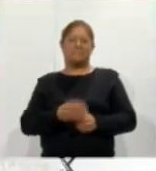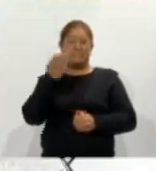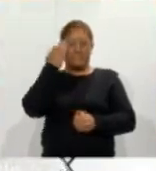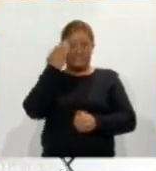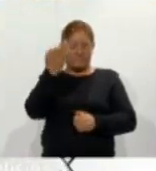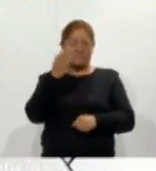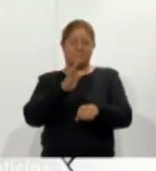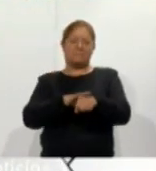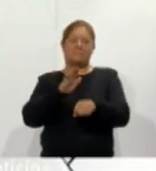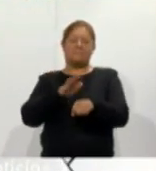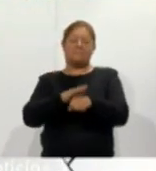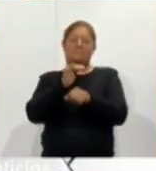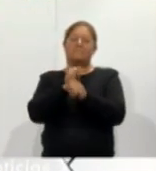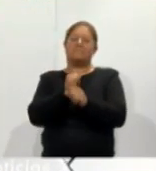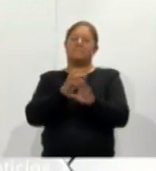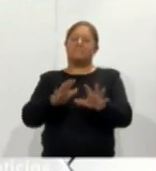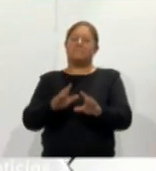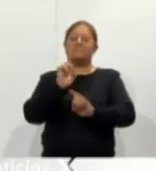Tiempo Extra